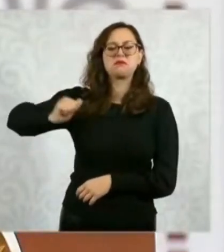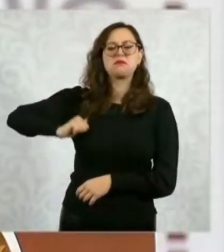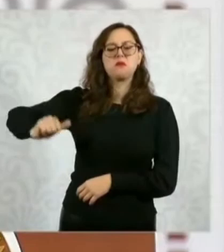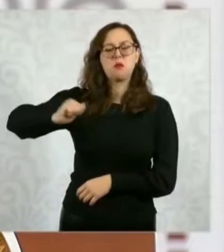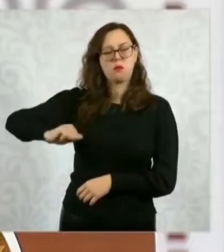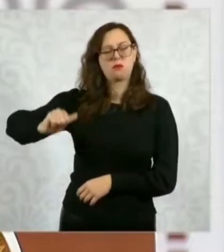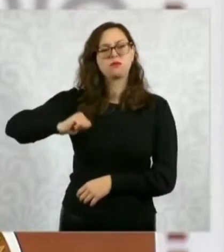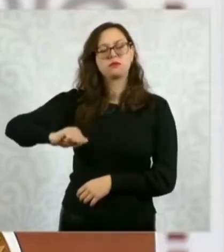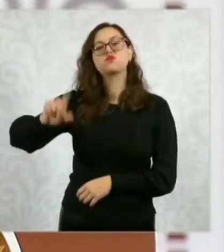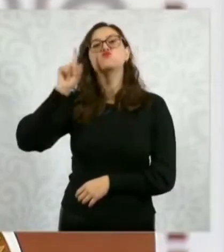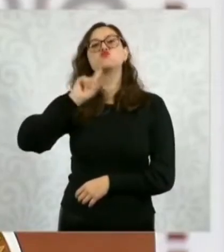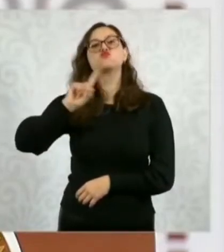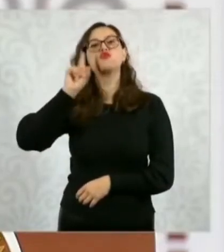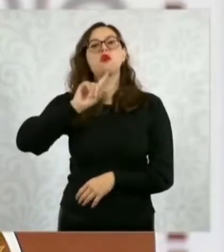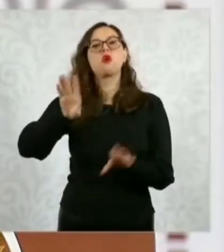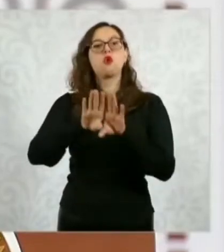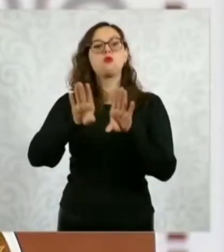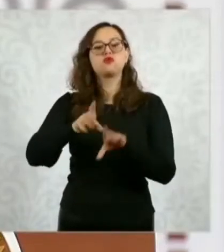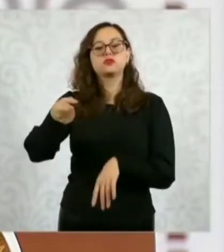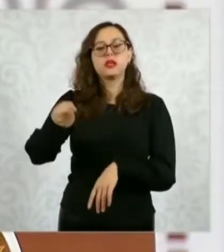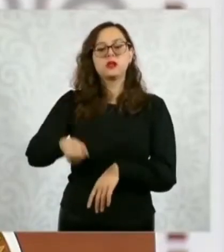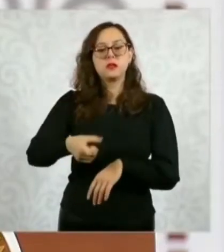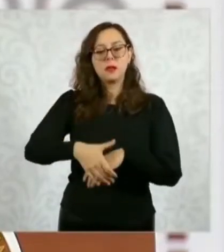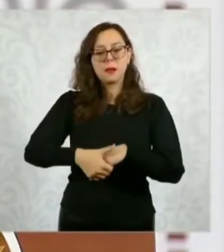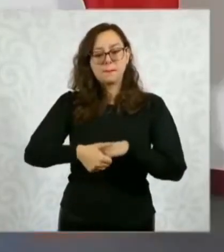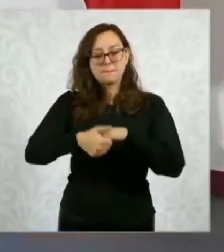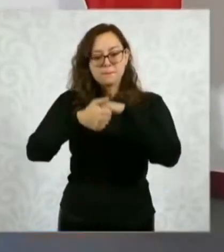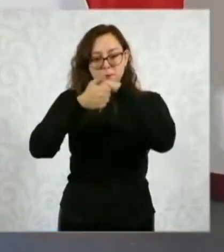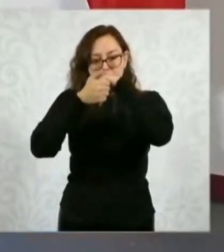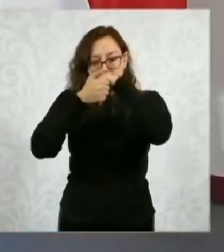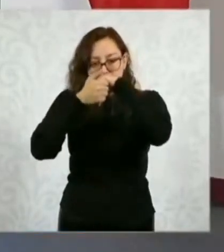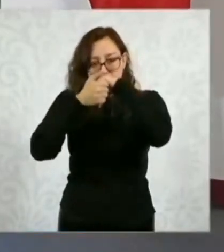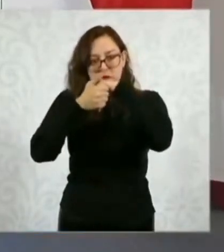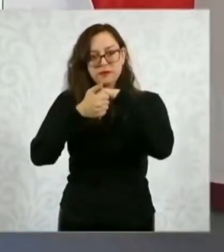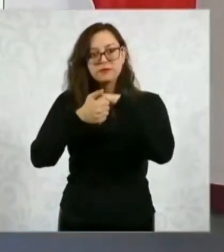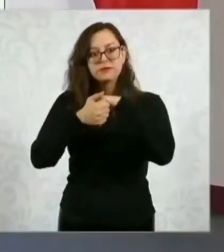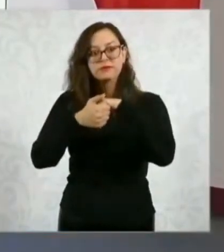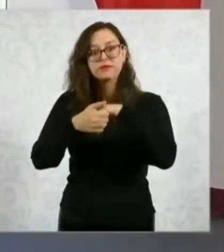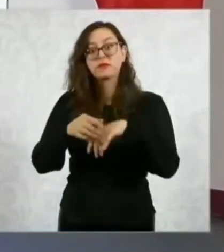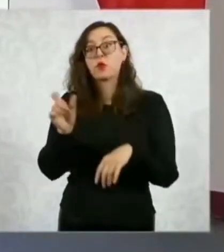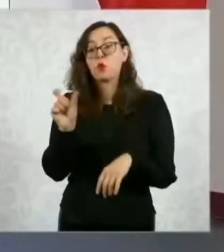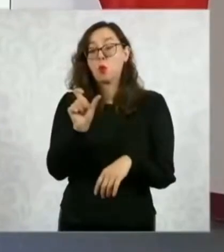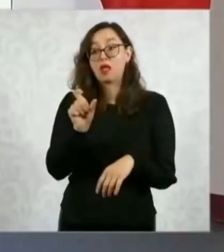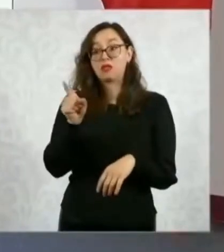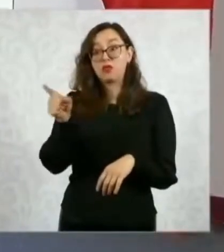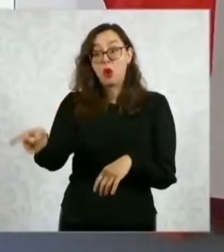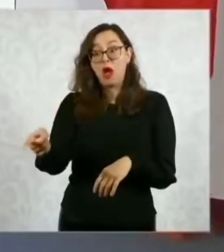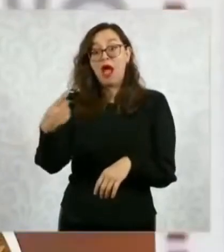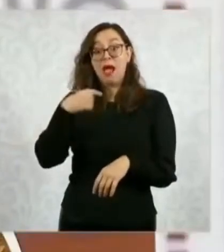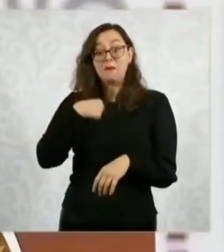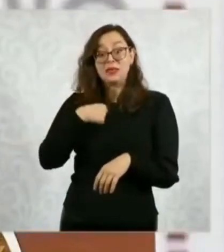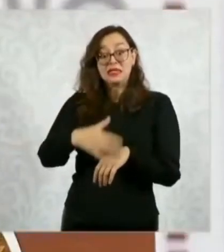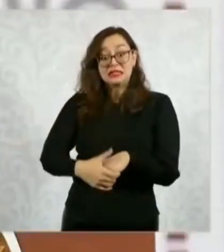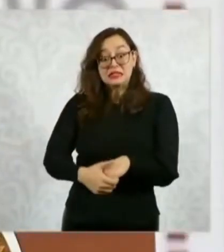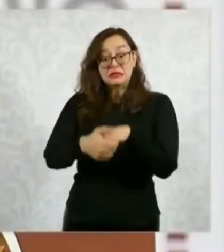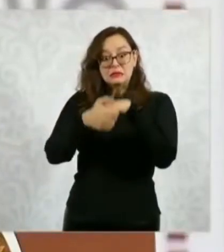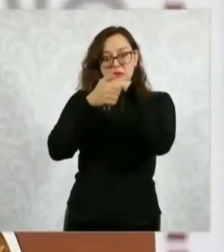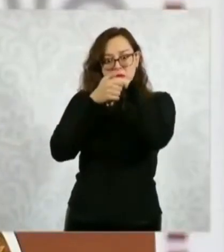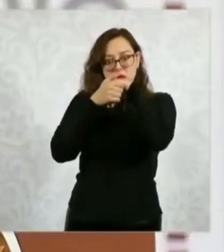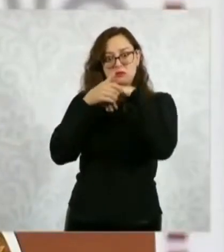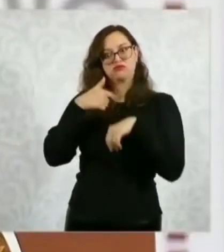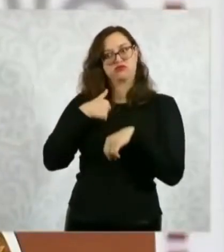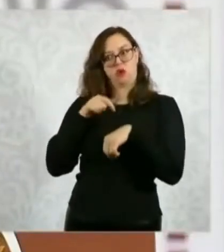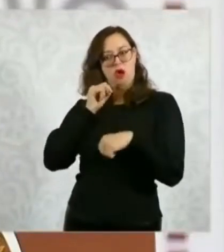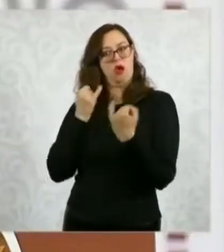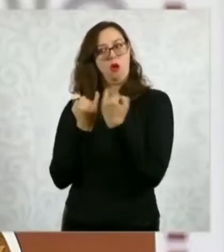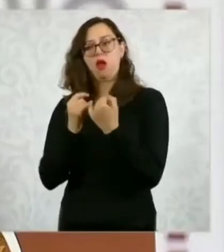Entonces, yo acostumbro que si llegan a darme un beso en la mano yo regreso el beso. Es una práctica que tengo,